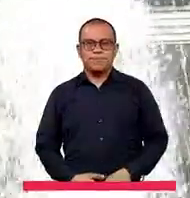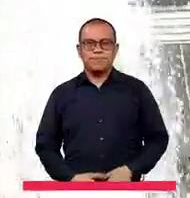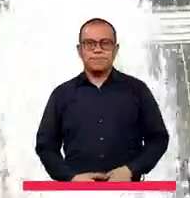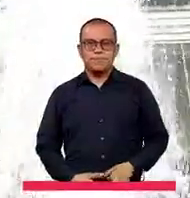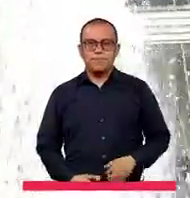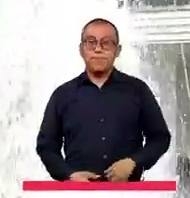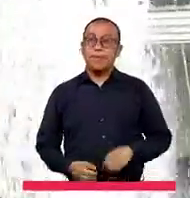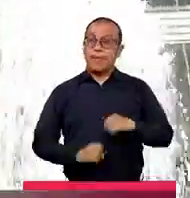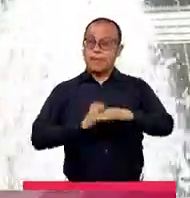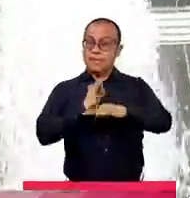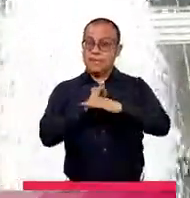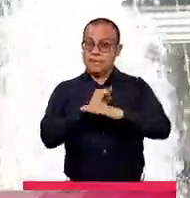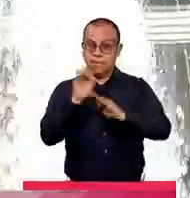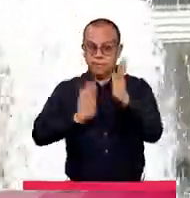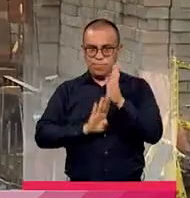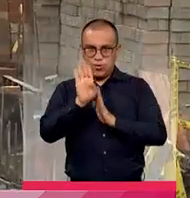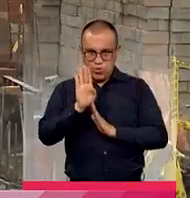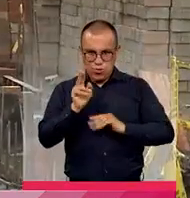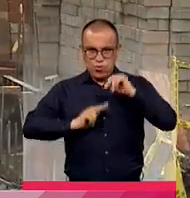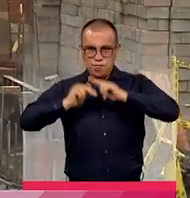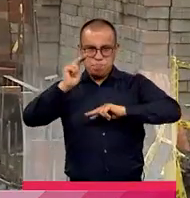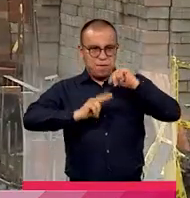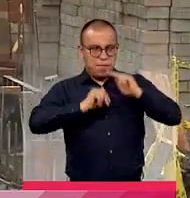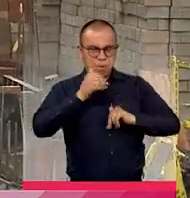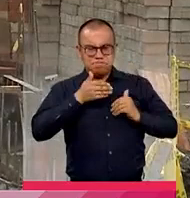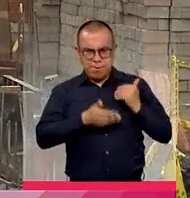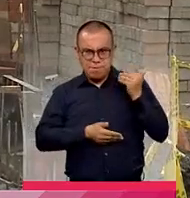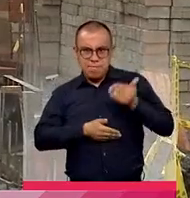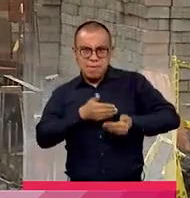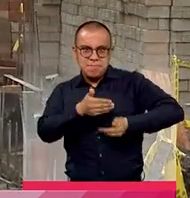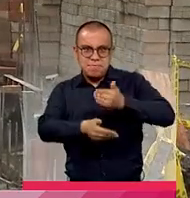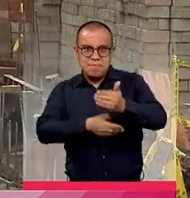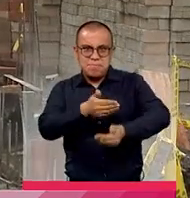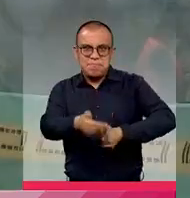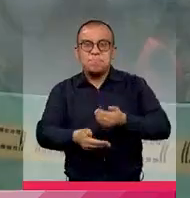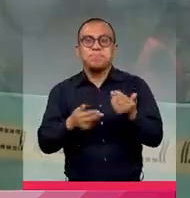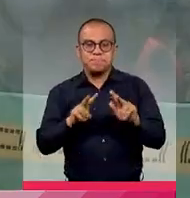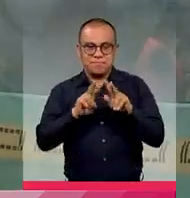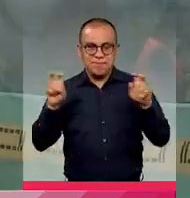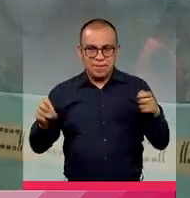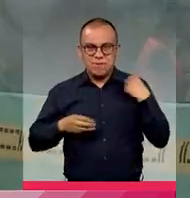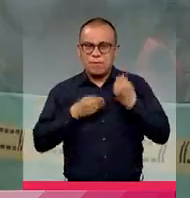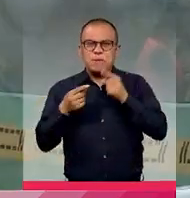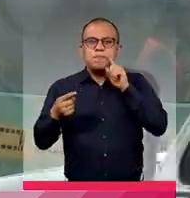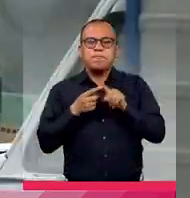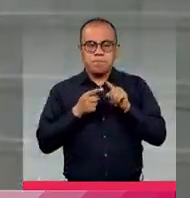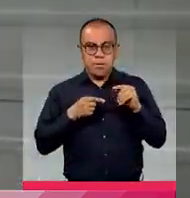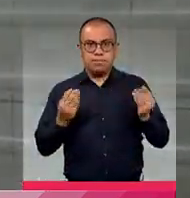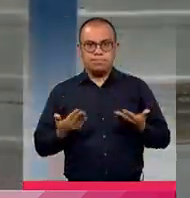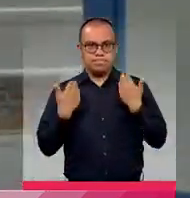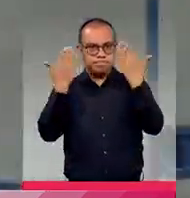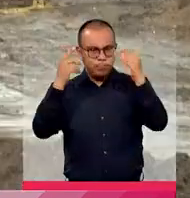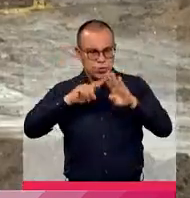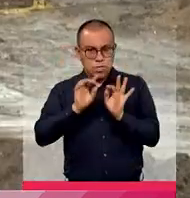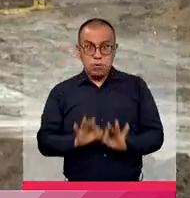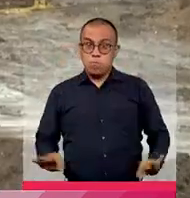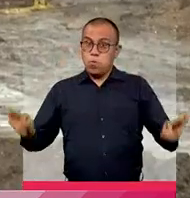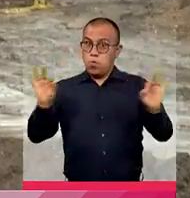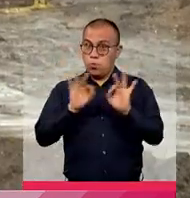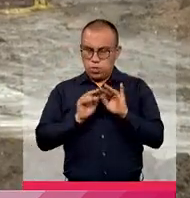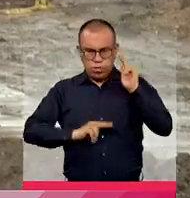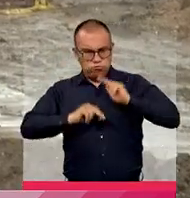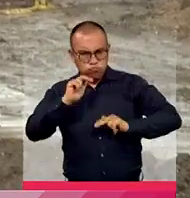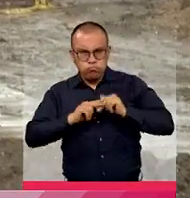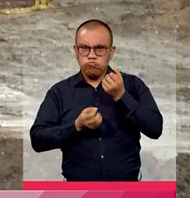Desde el Instituto de Desarrollo Urbano señalan que los procesos que entran a la etapa de adjudicación son para adelantar importantes proyectos de